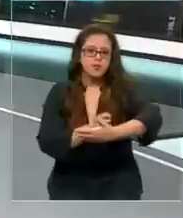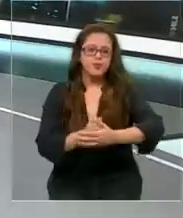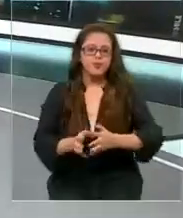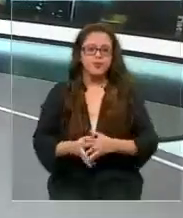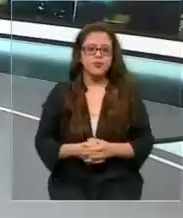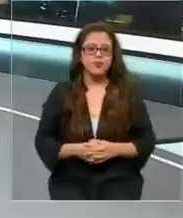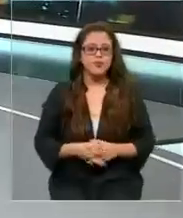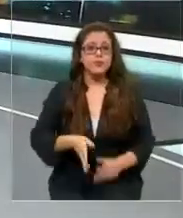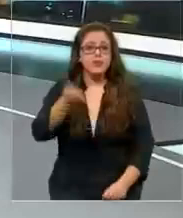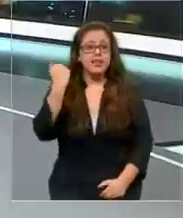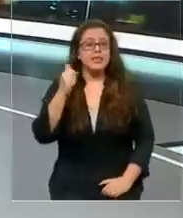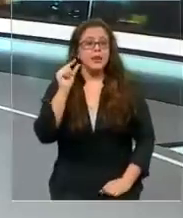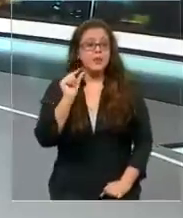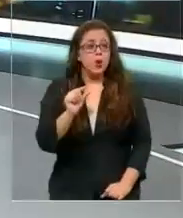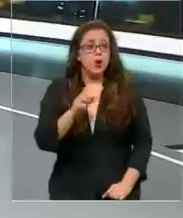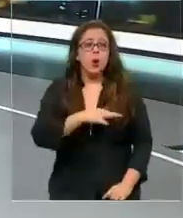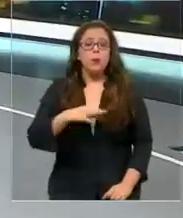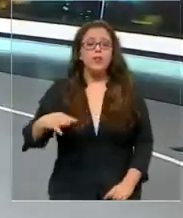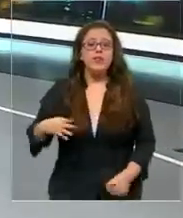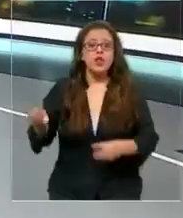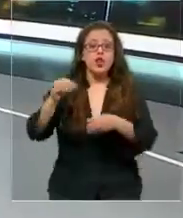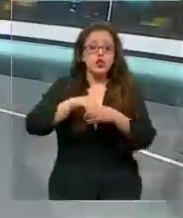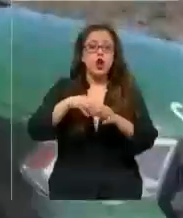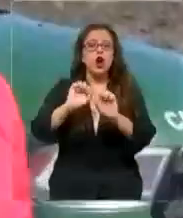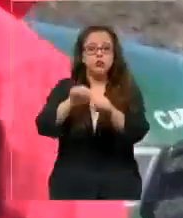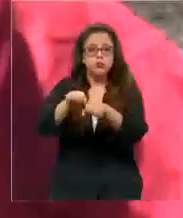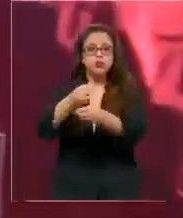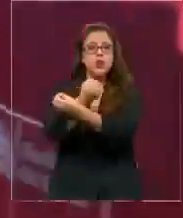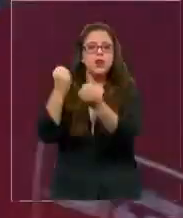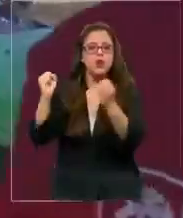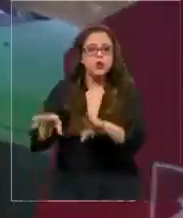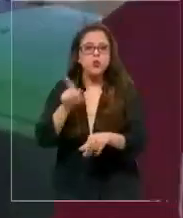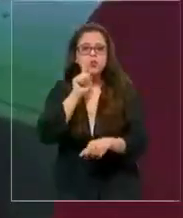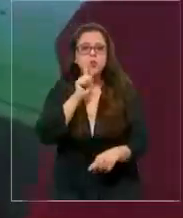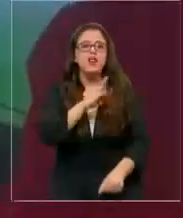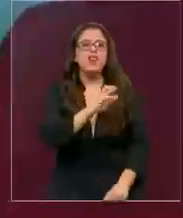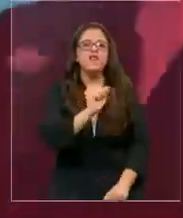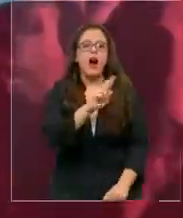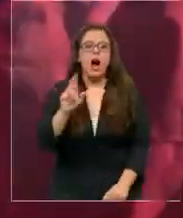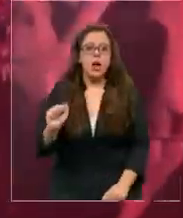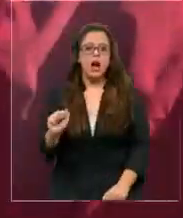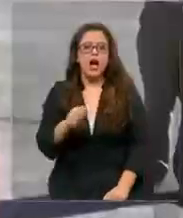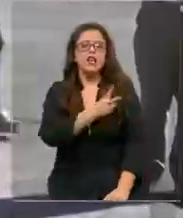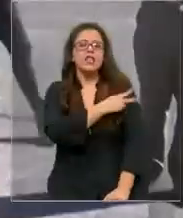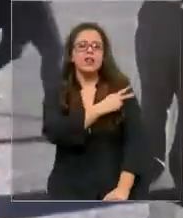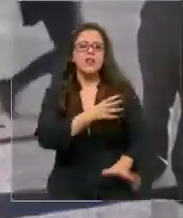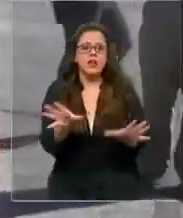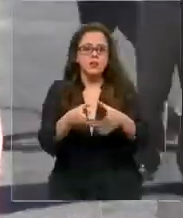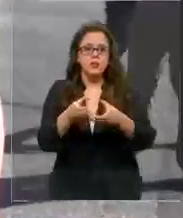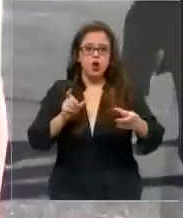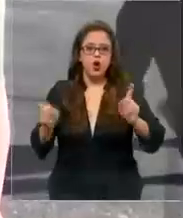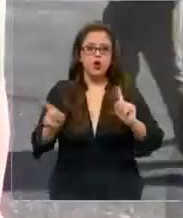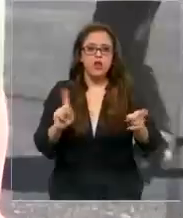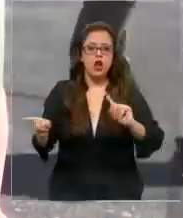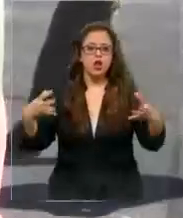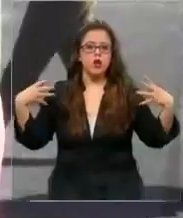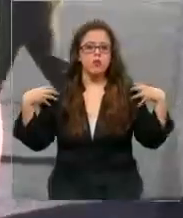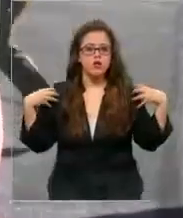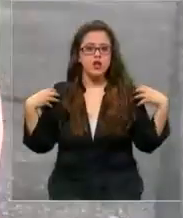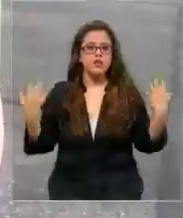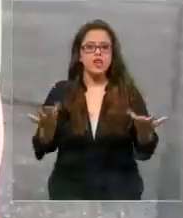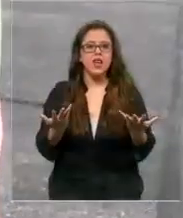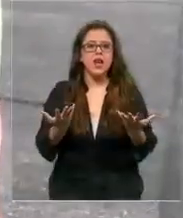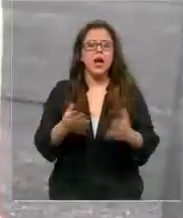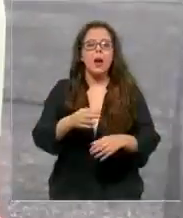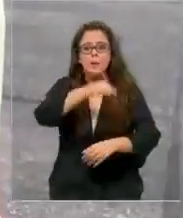Bueno, y hace solo pocos minutos el Ministerio del Interior aceptó la renuncia de Cristian Barra como jefe del equipo coordinador para la